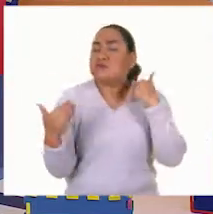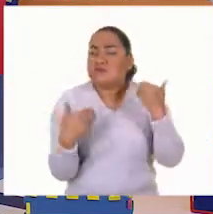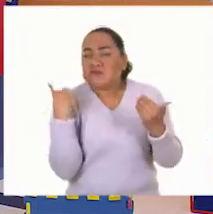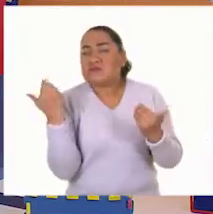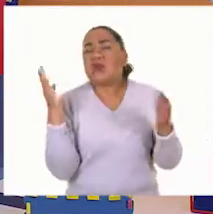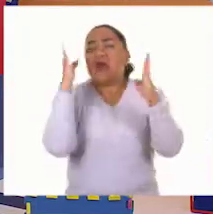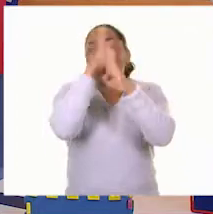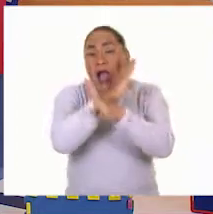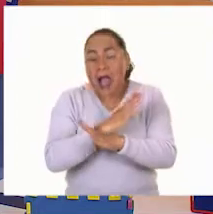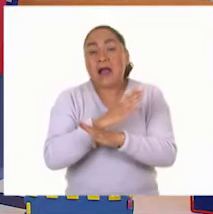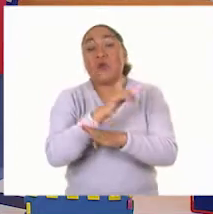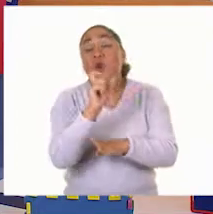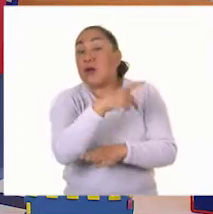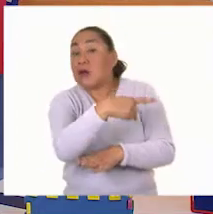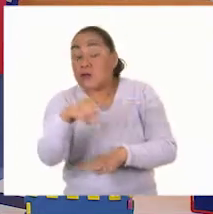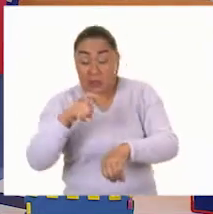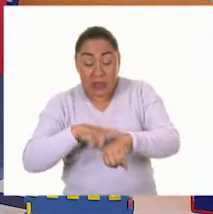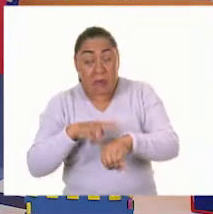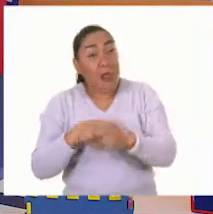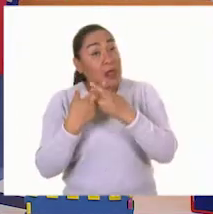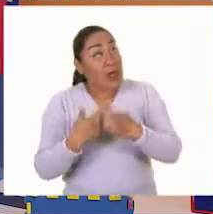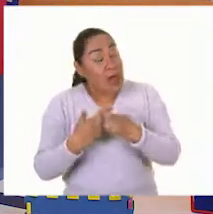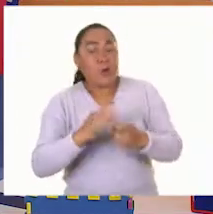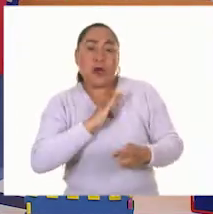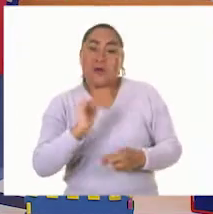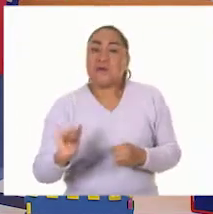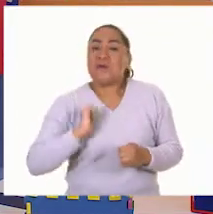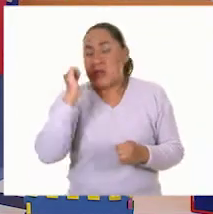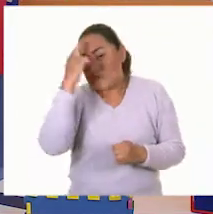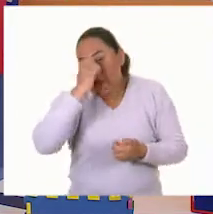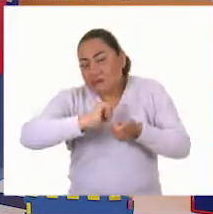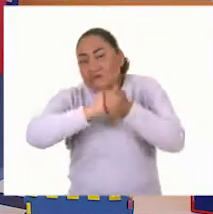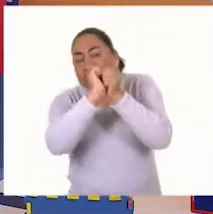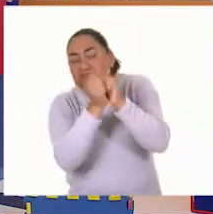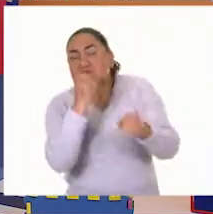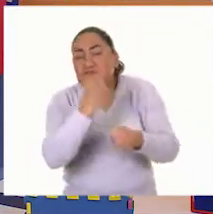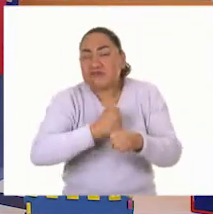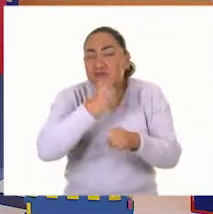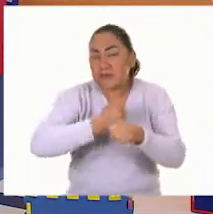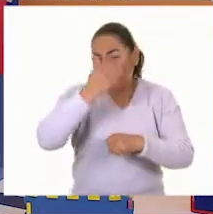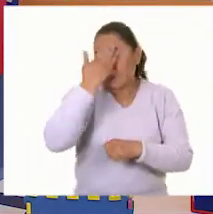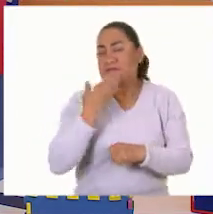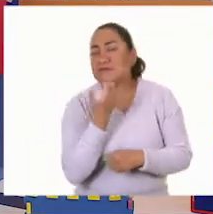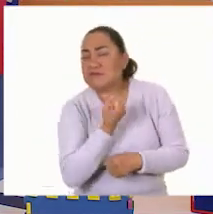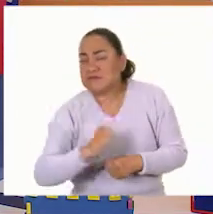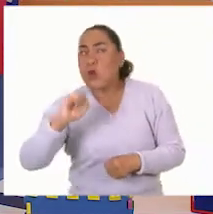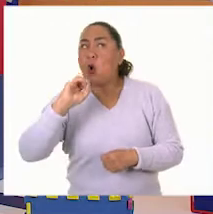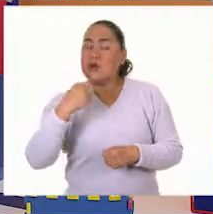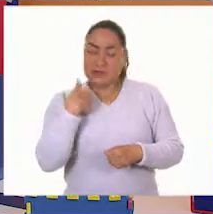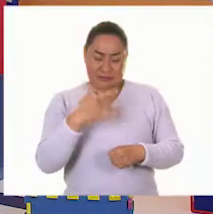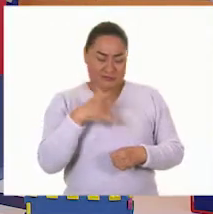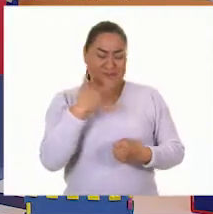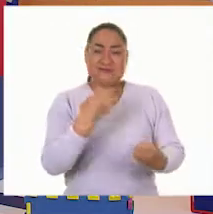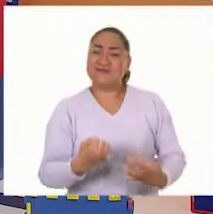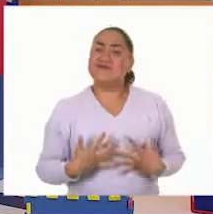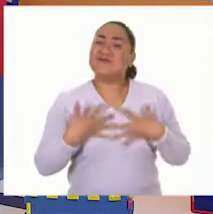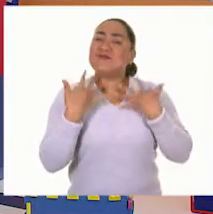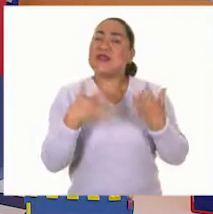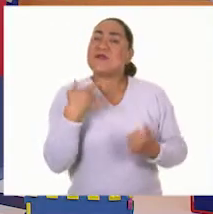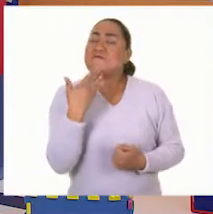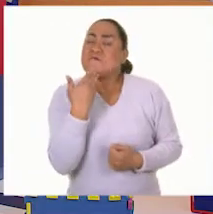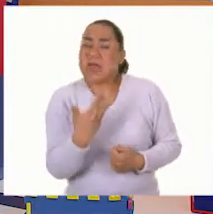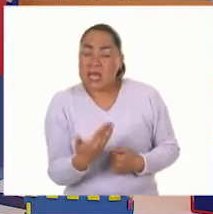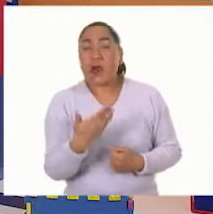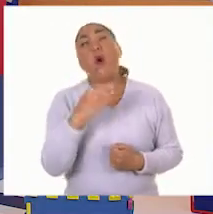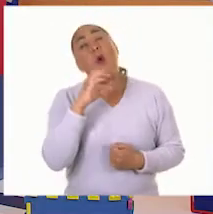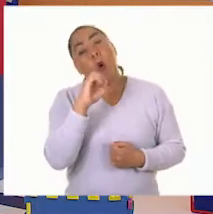hacemos en nuestro tiempo libre y que nos ayudan a desarrollar habilidades, pero también nos hacen sentir bien. Y a nosotros nos